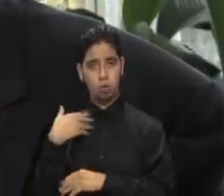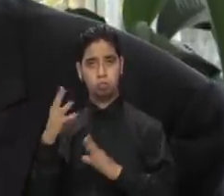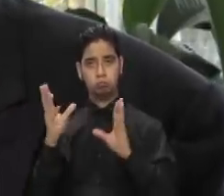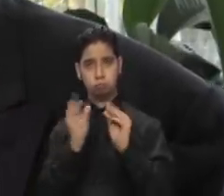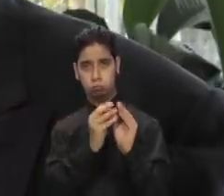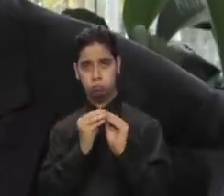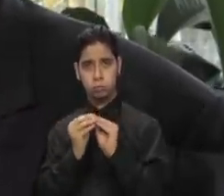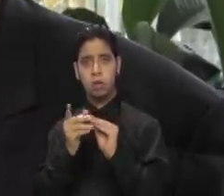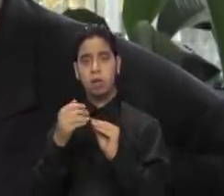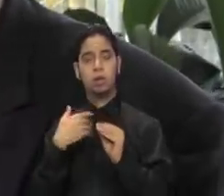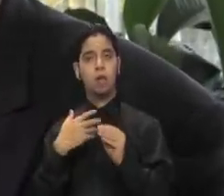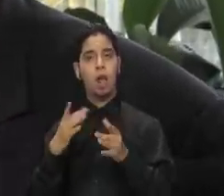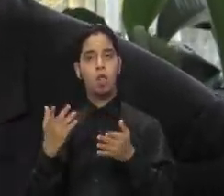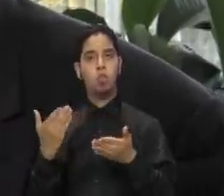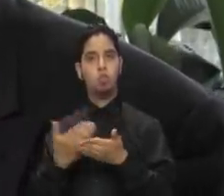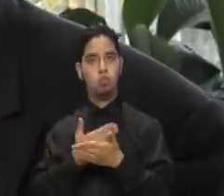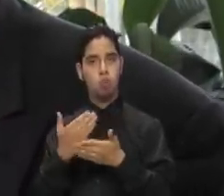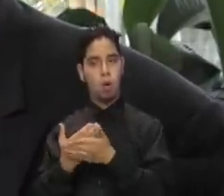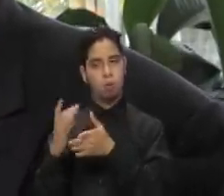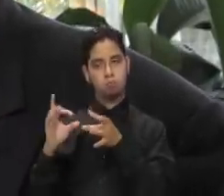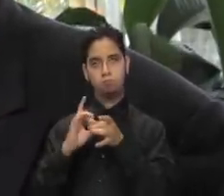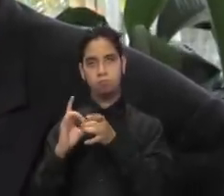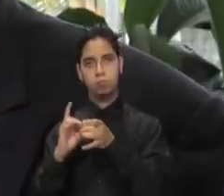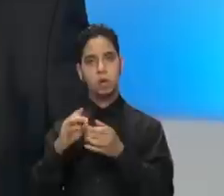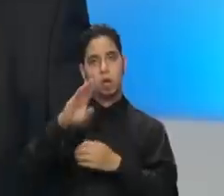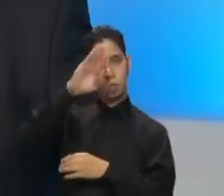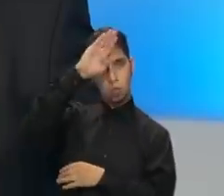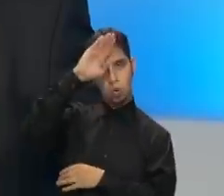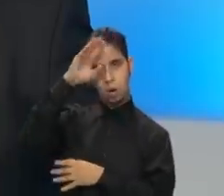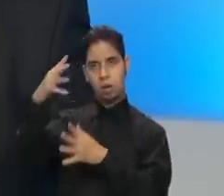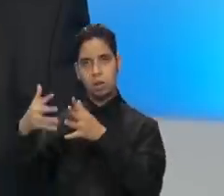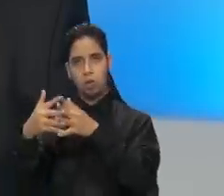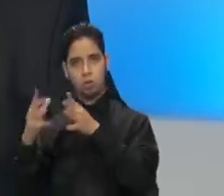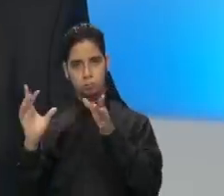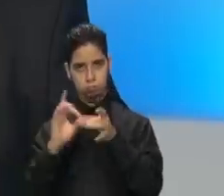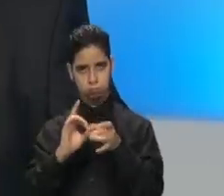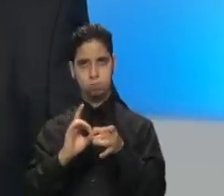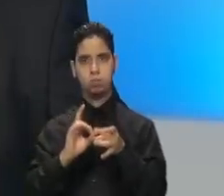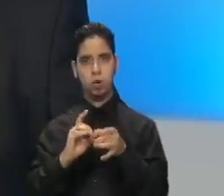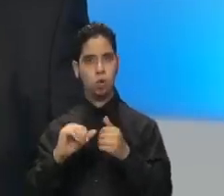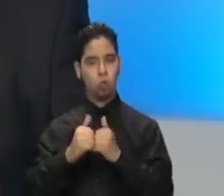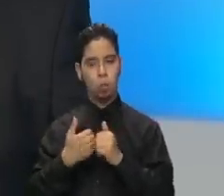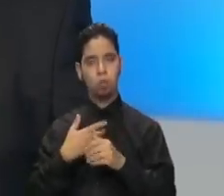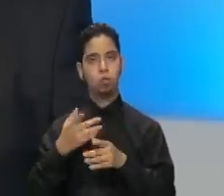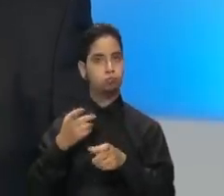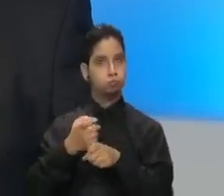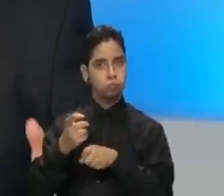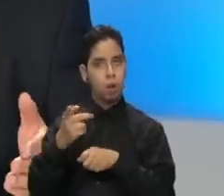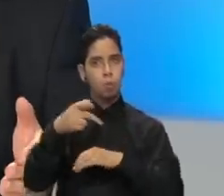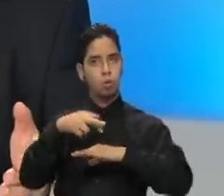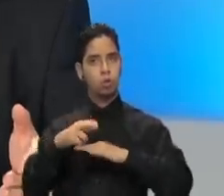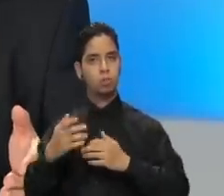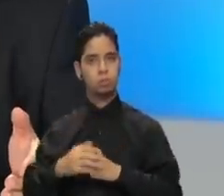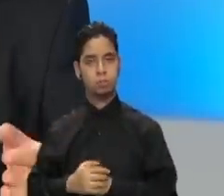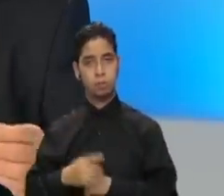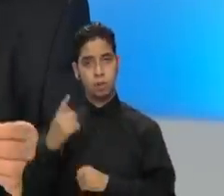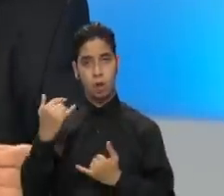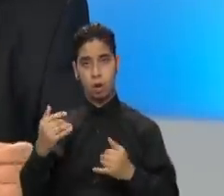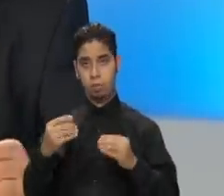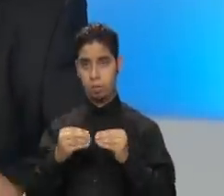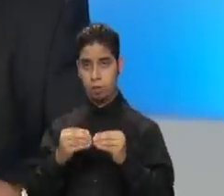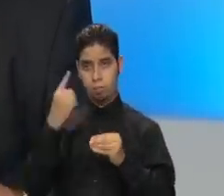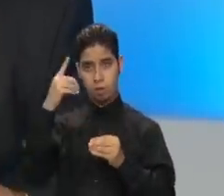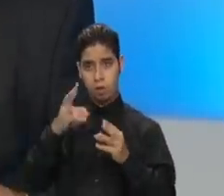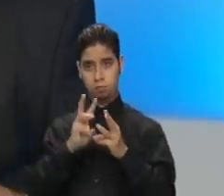Cuba y Estados Unidos, como inciden en Puerto Rico ¿Y qué podemos esperar en cuanto a las condiciones del tiempo? A continuación un resumen